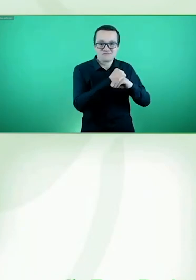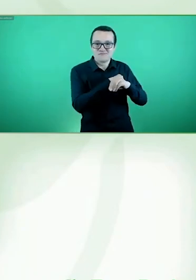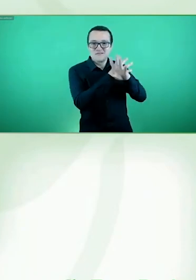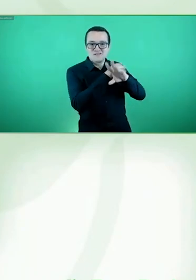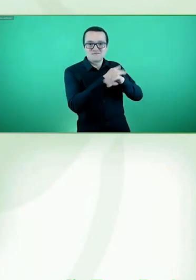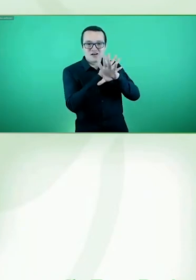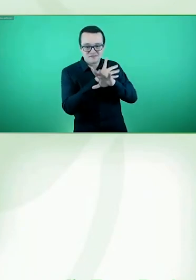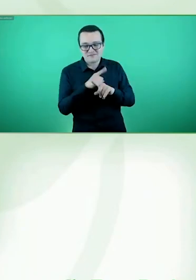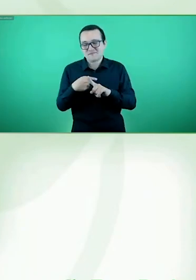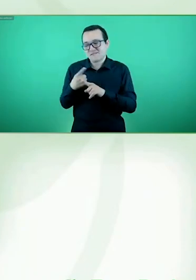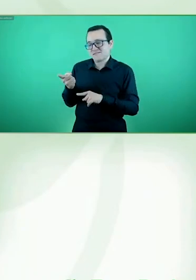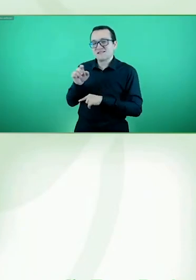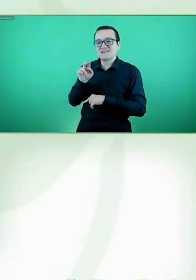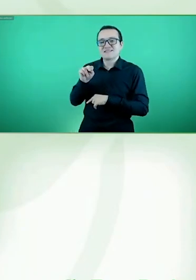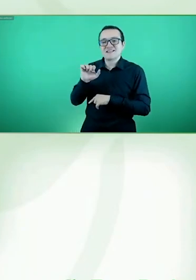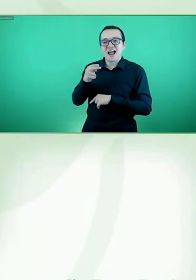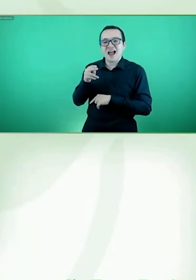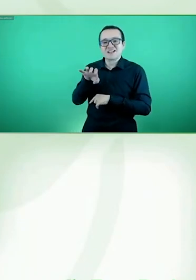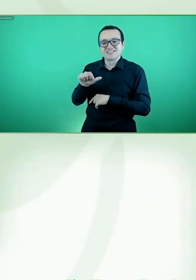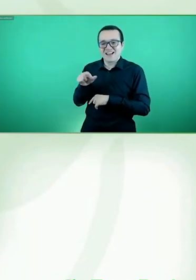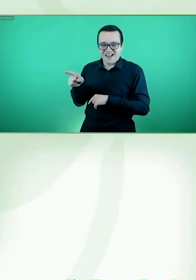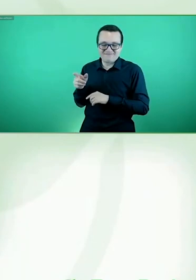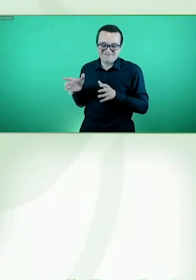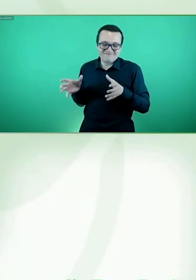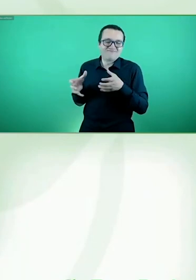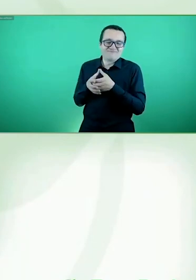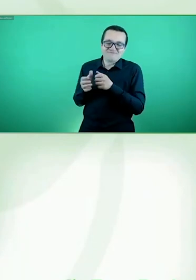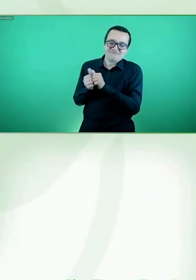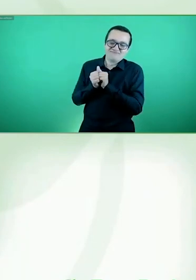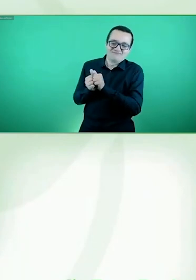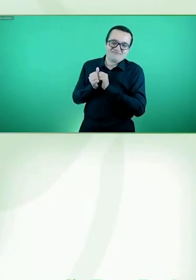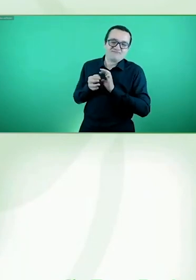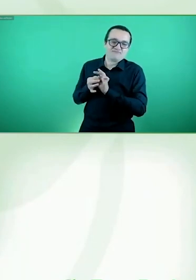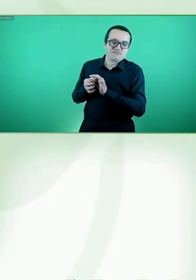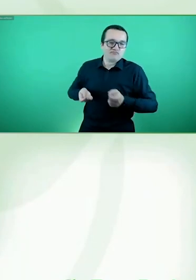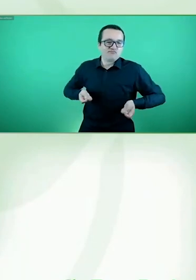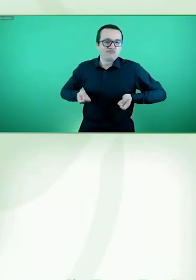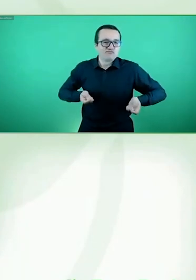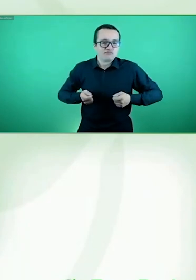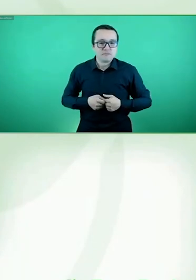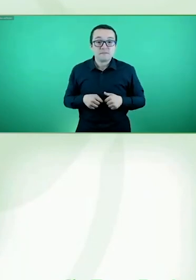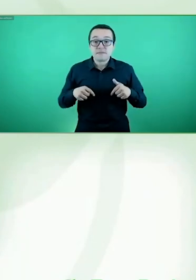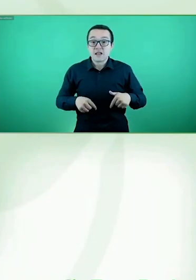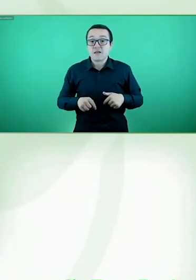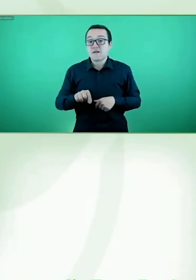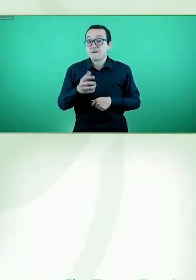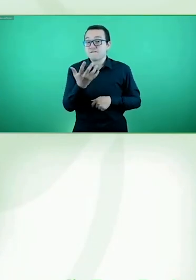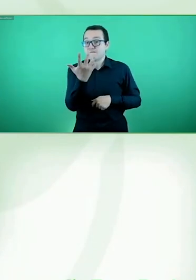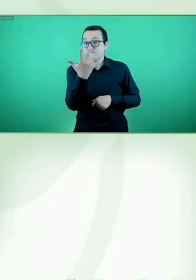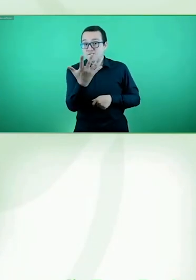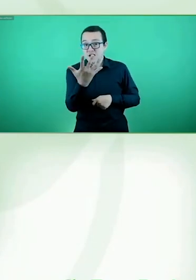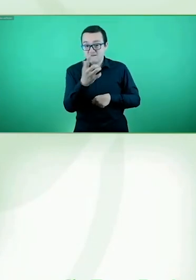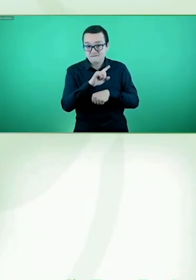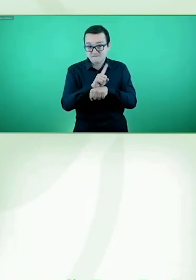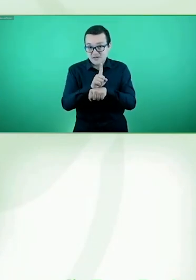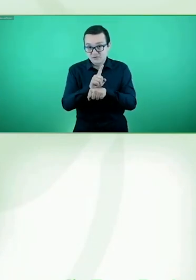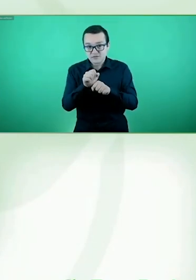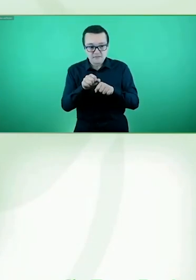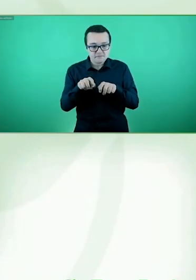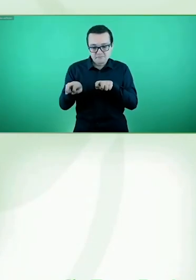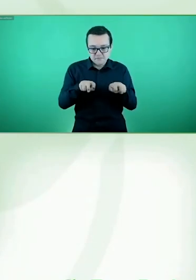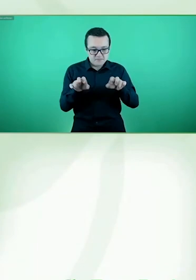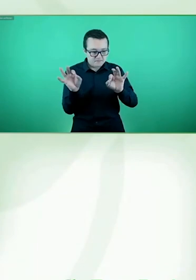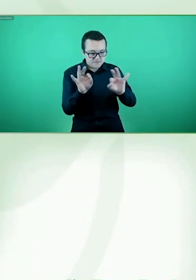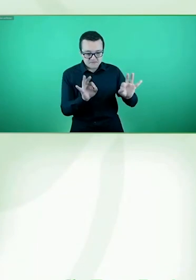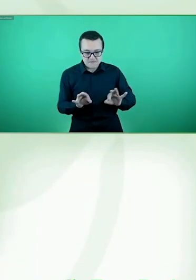estamos compartiendo esta moderación. Nos damos cinco minutitos para que podamos acomodar un poquito aquí la mesa.